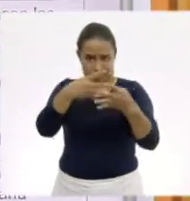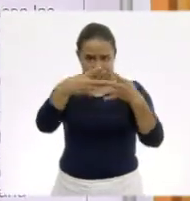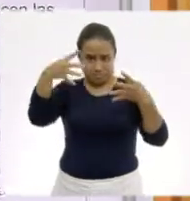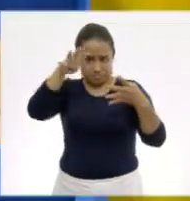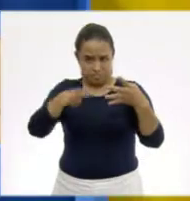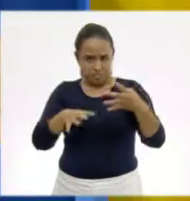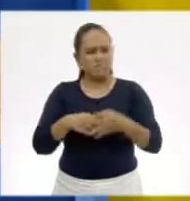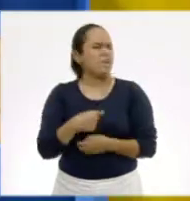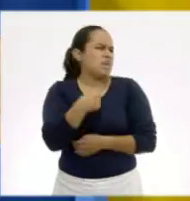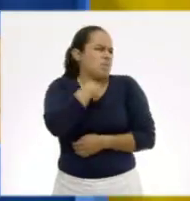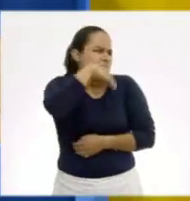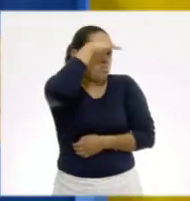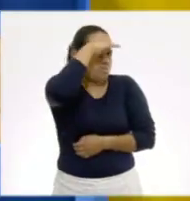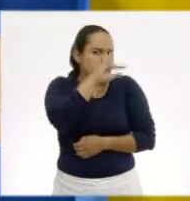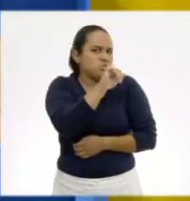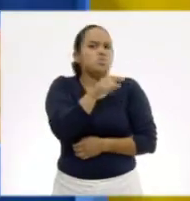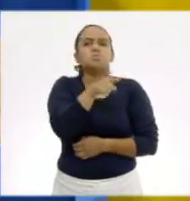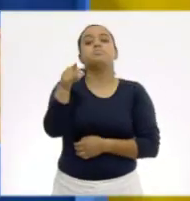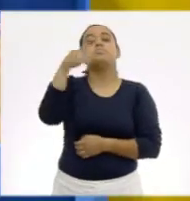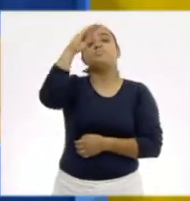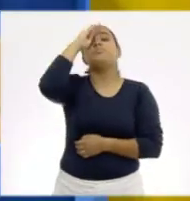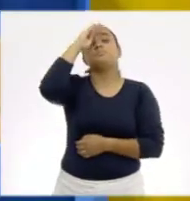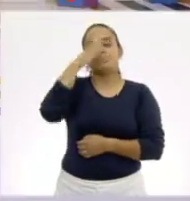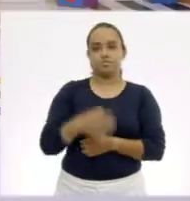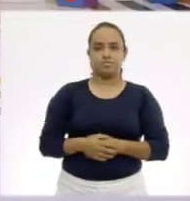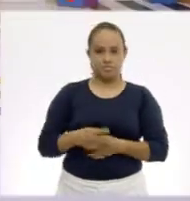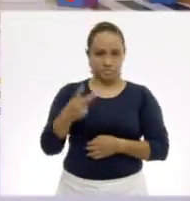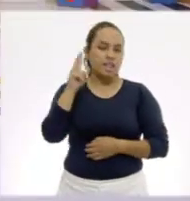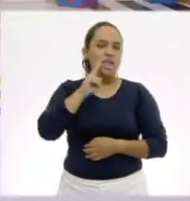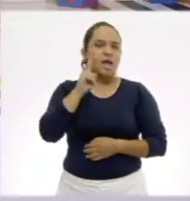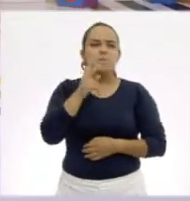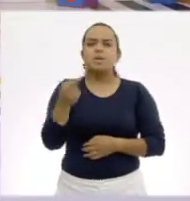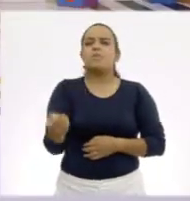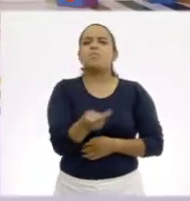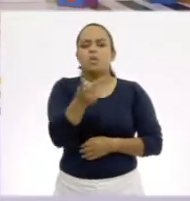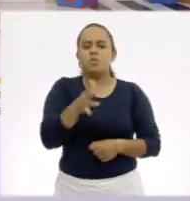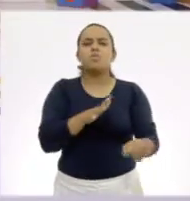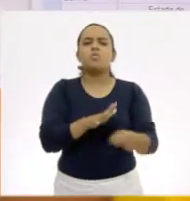Yo creo que sí. ¿Ustedes qué dicen? ¿Se animan? A ¿Vamos a contestar unas preguntas?